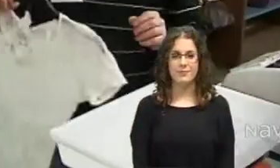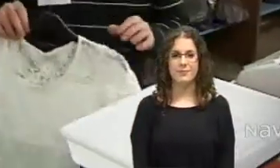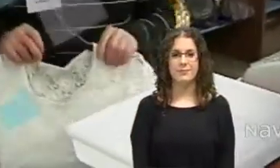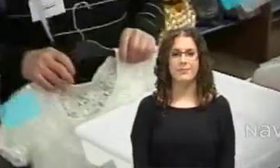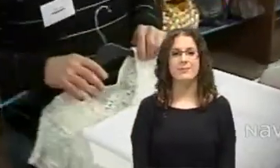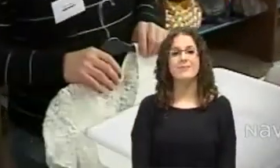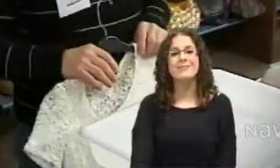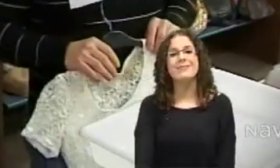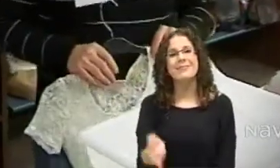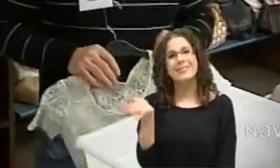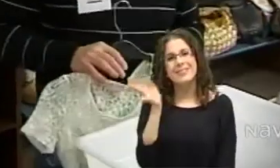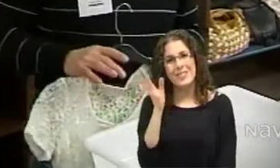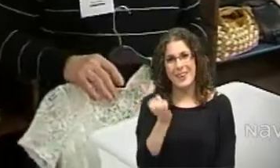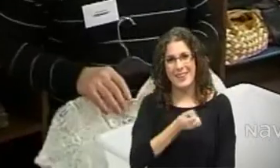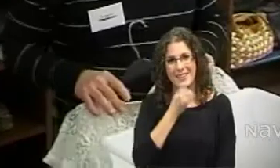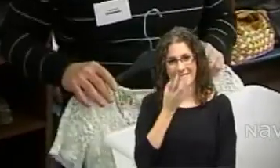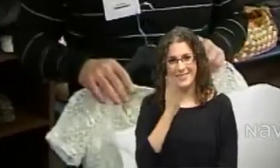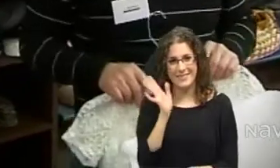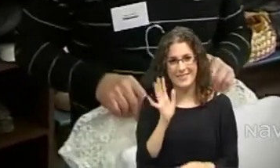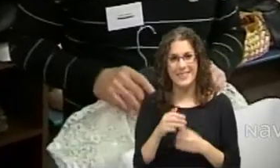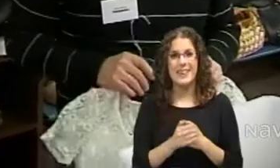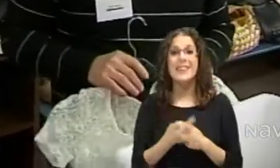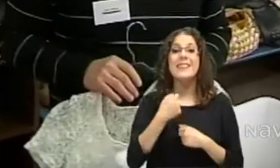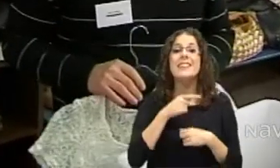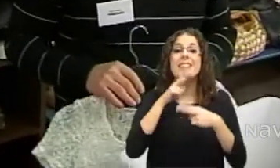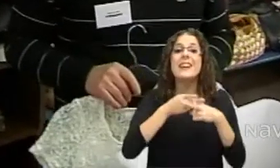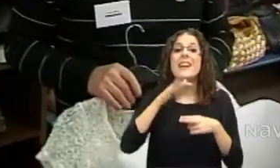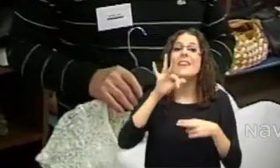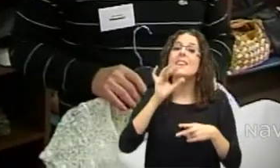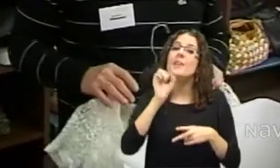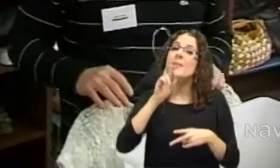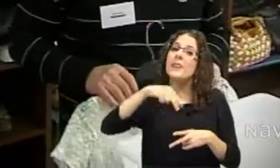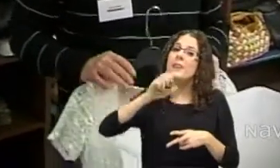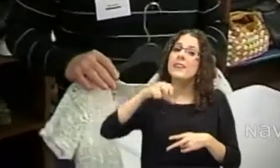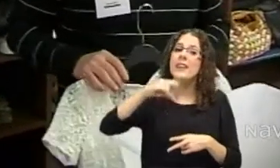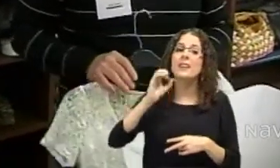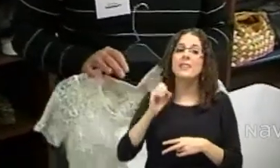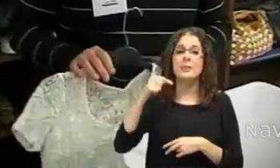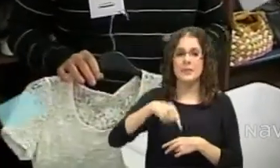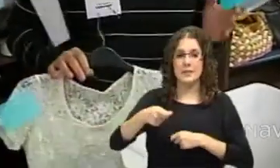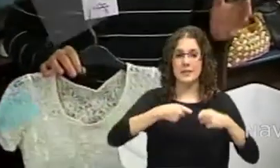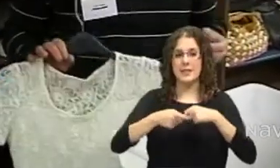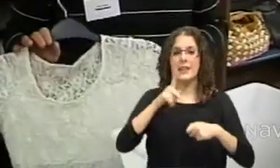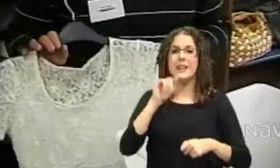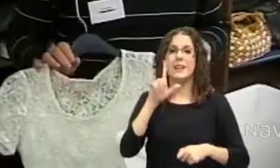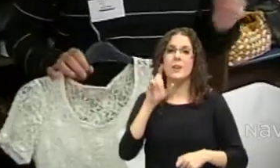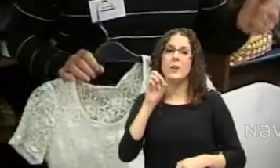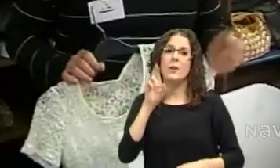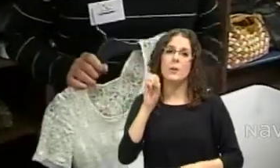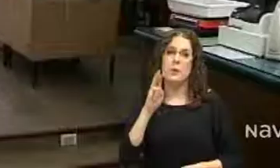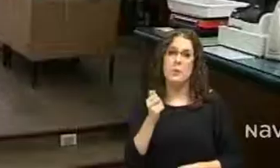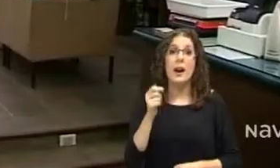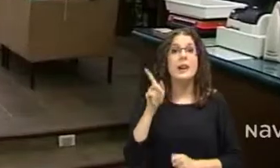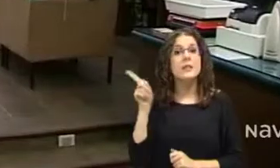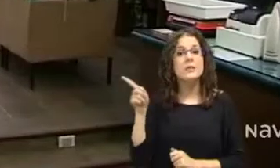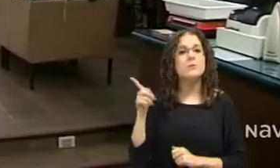Hola, buenas. Soy Fernando Iglesias y estamos en la calle Teobaldos en Quilorropa, un nuevo concepto de venta de ropa al